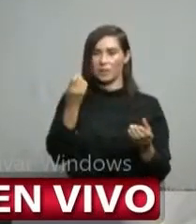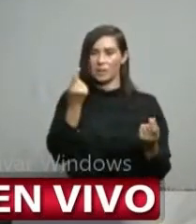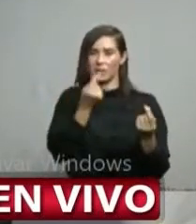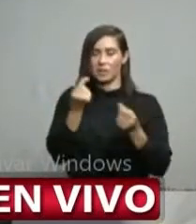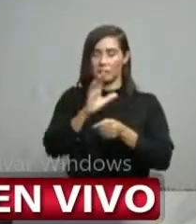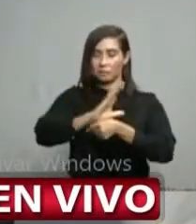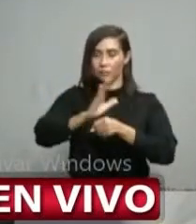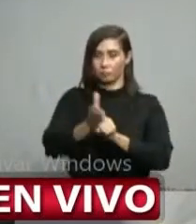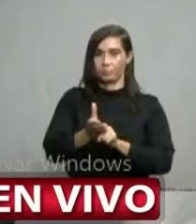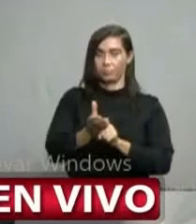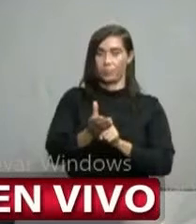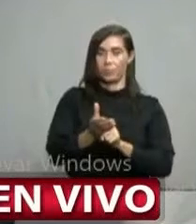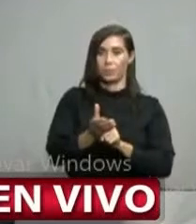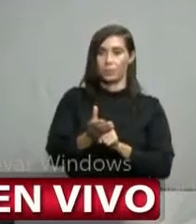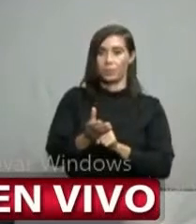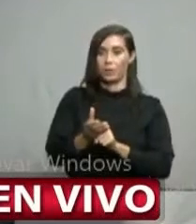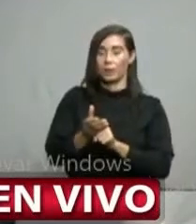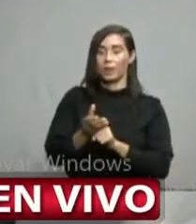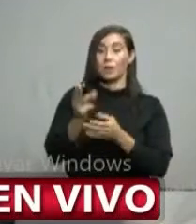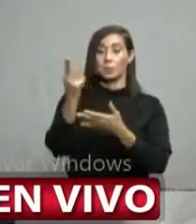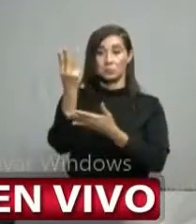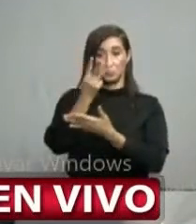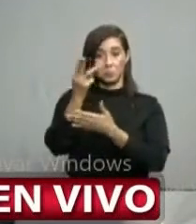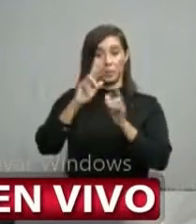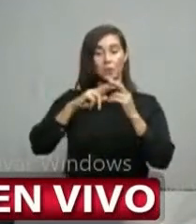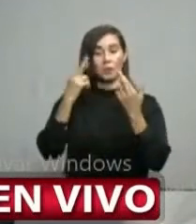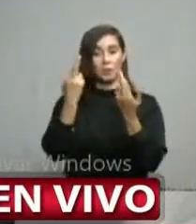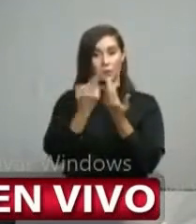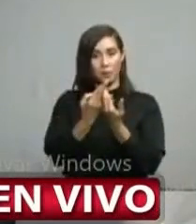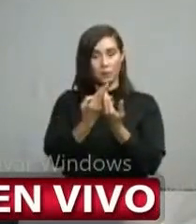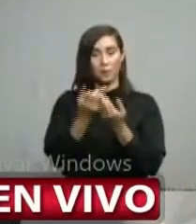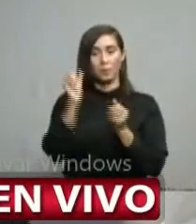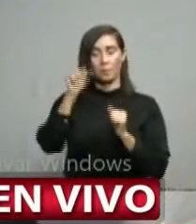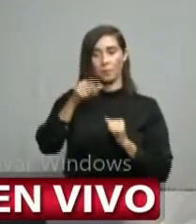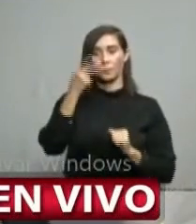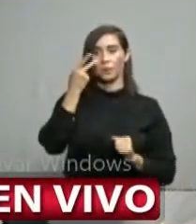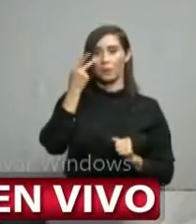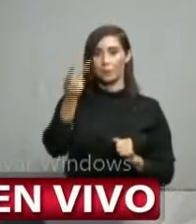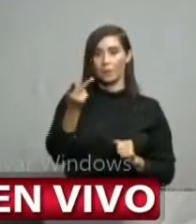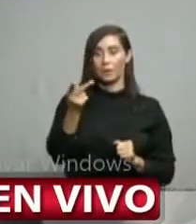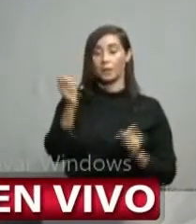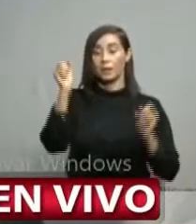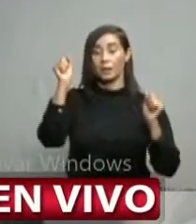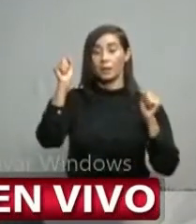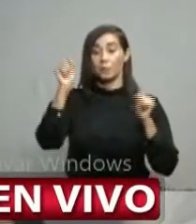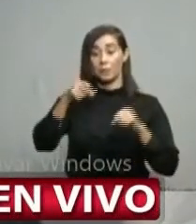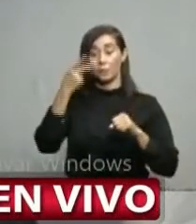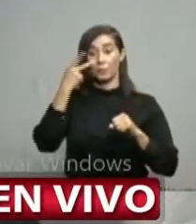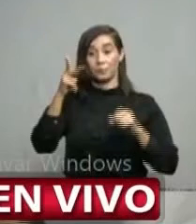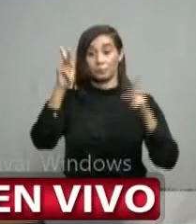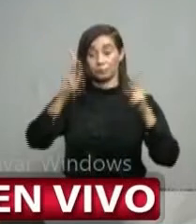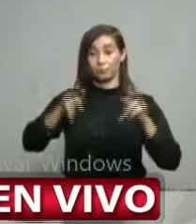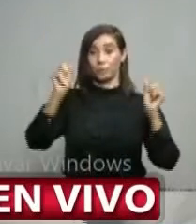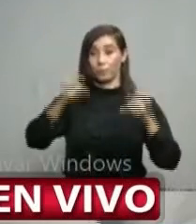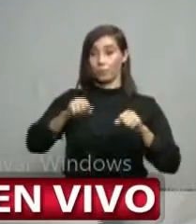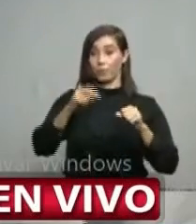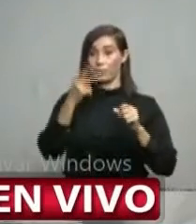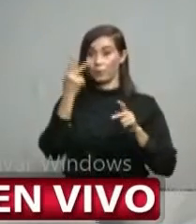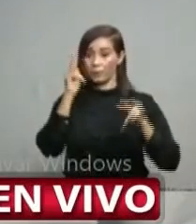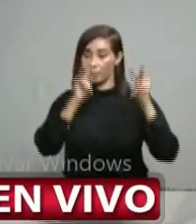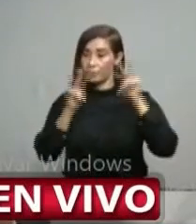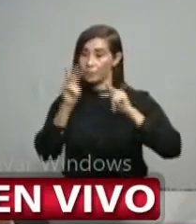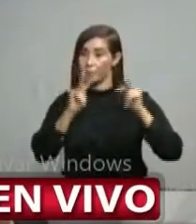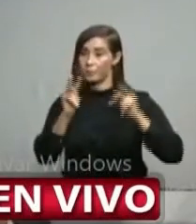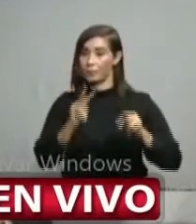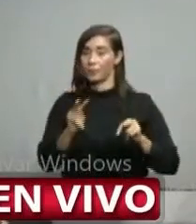y esperamos que a partir de ahí la gente pueda valorar el comportamiento que dicen